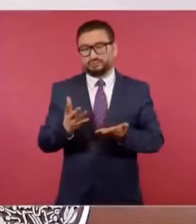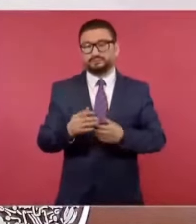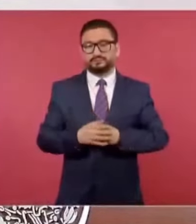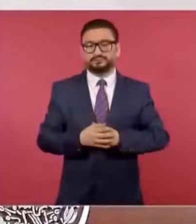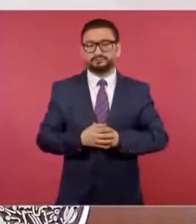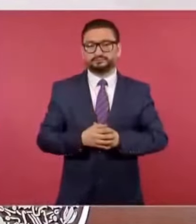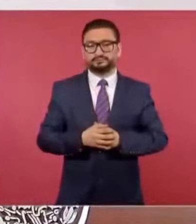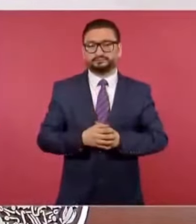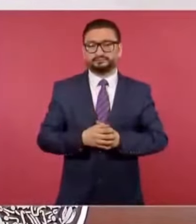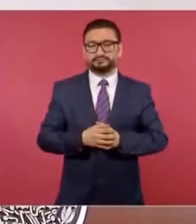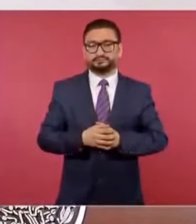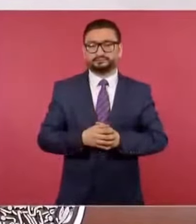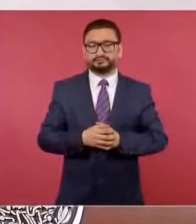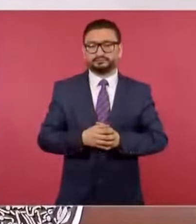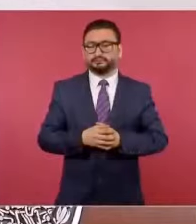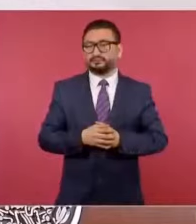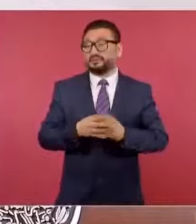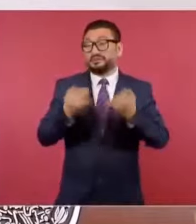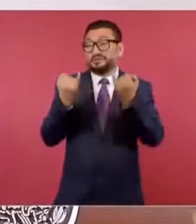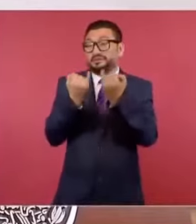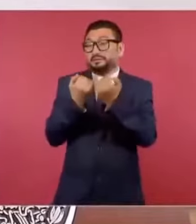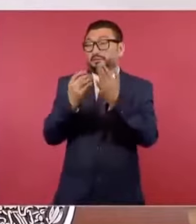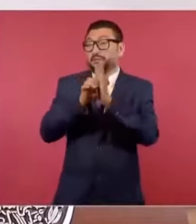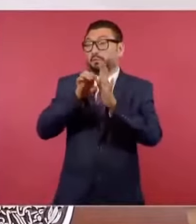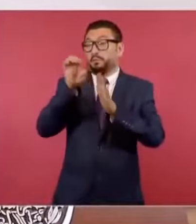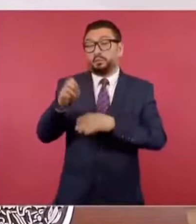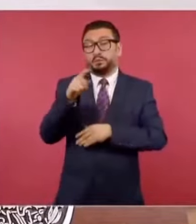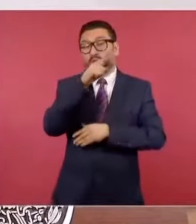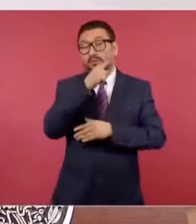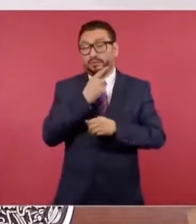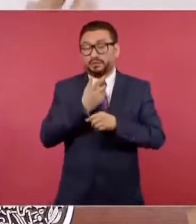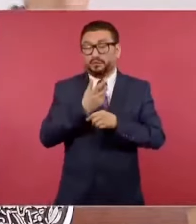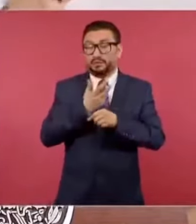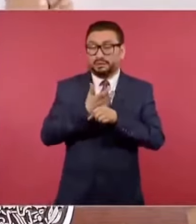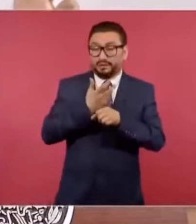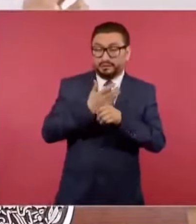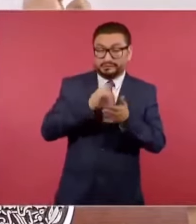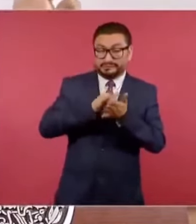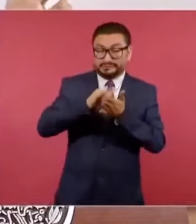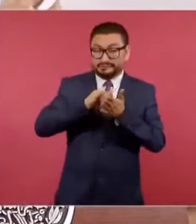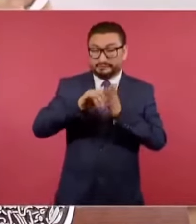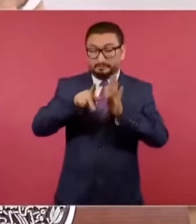es el New York Times, imagínate,